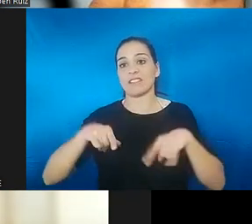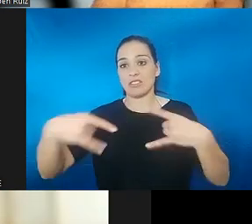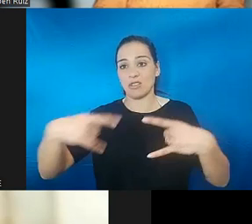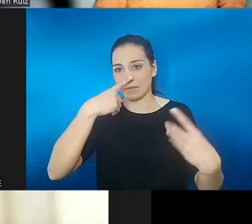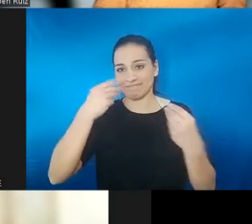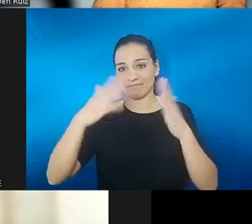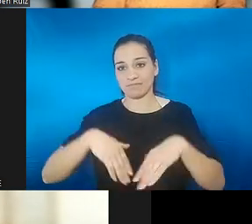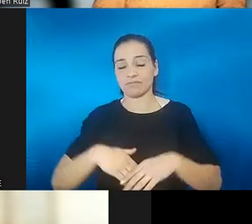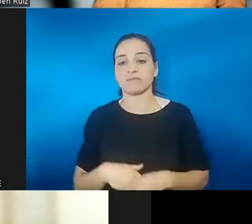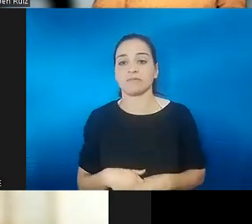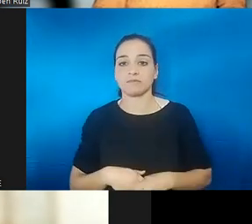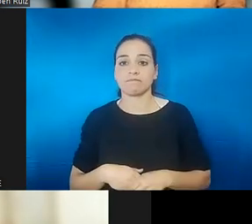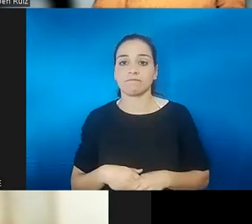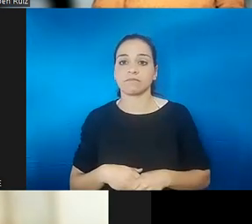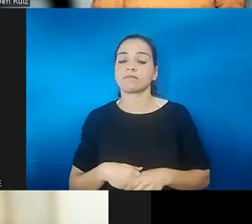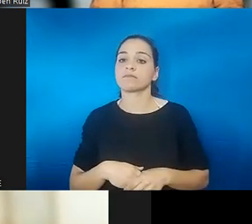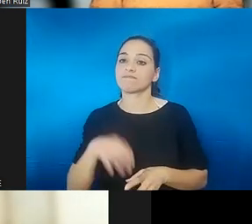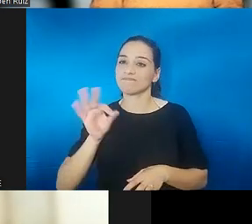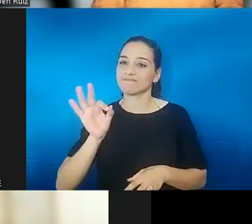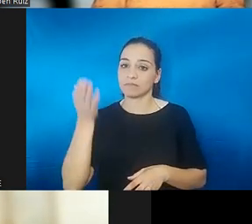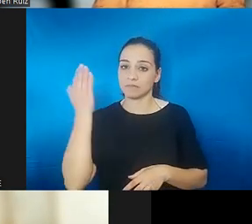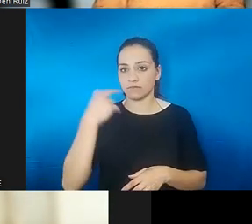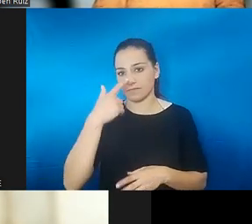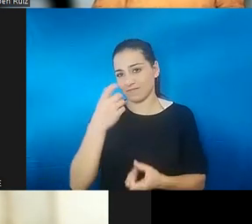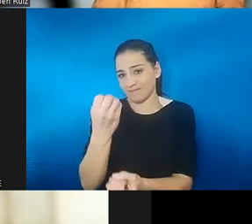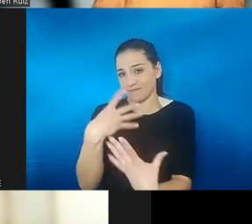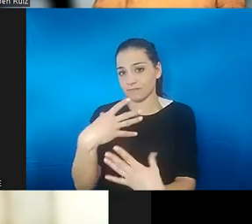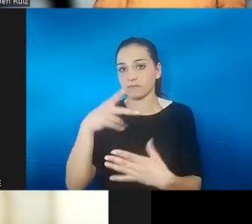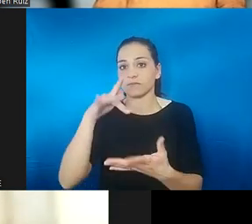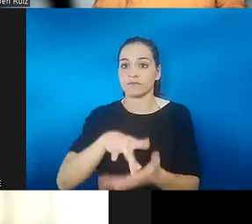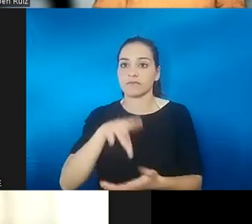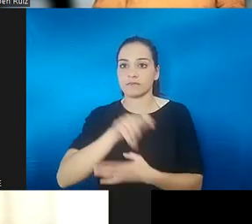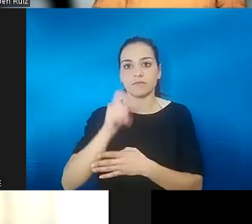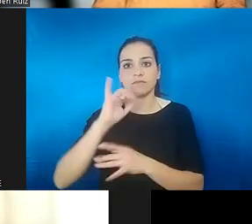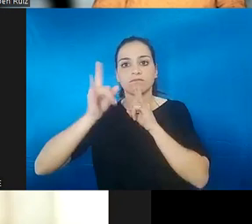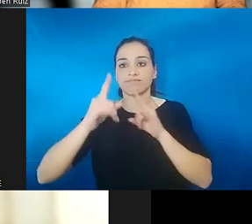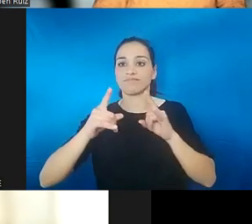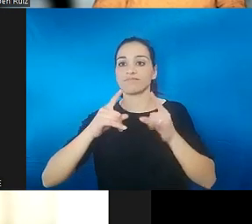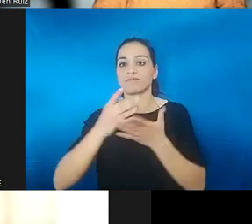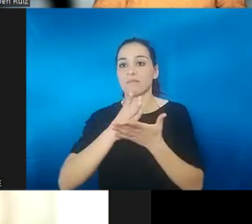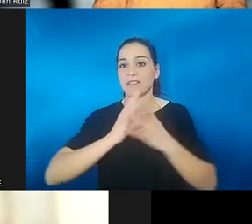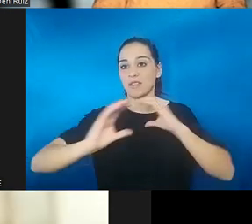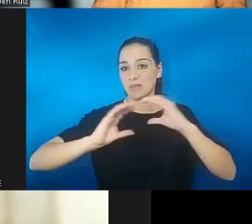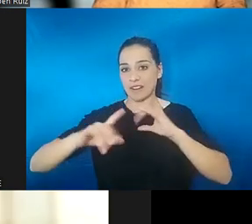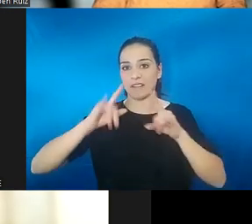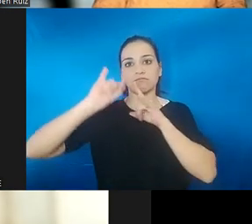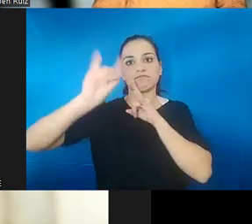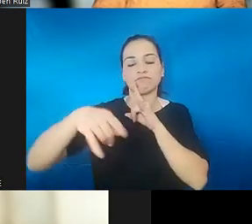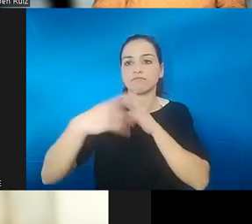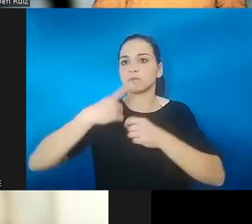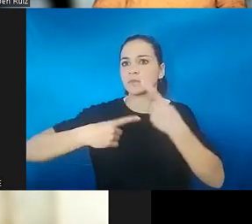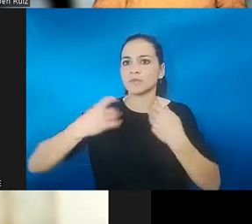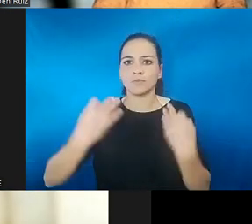Sí, porque a mí me contaste que durante el COVID os llamaron, os localizaron los medios de comunicación y os preguntaban, pero que os